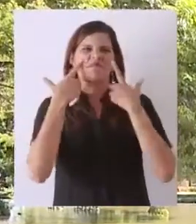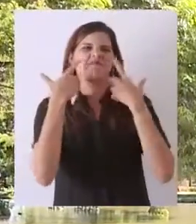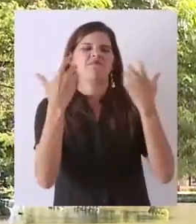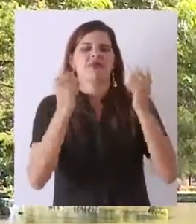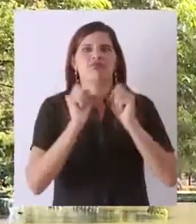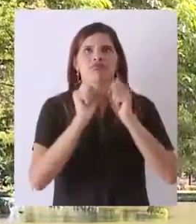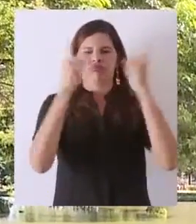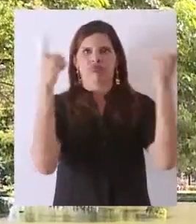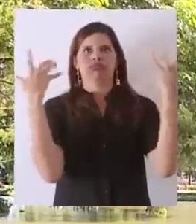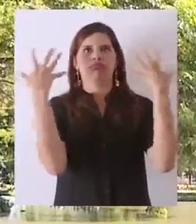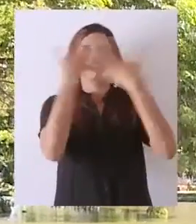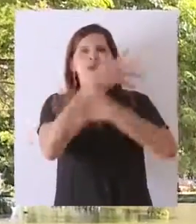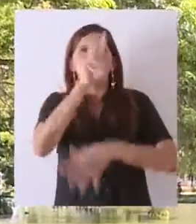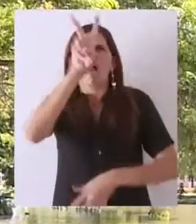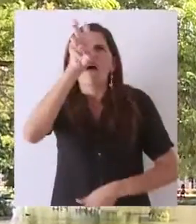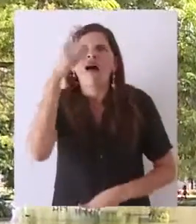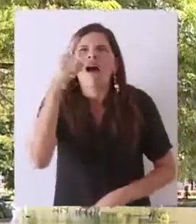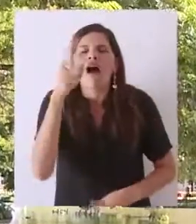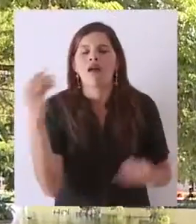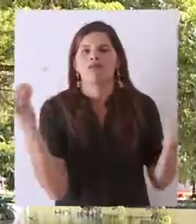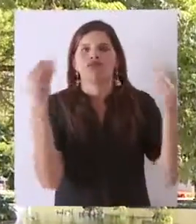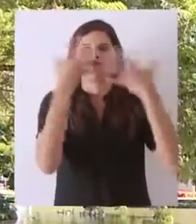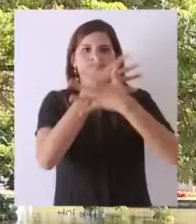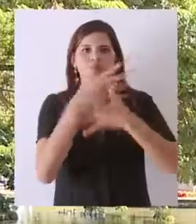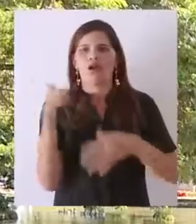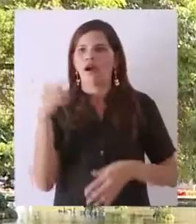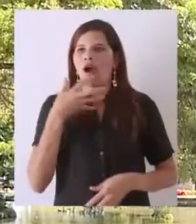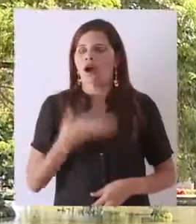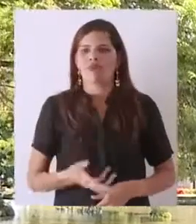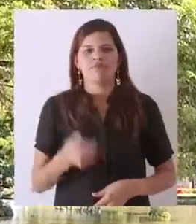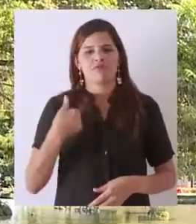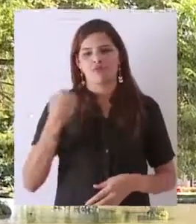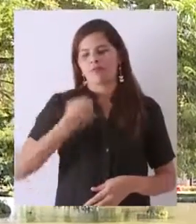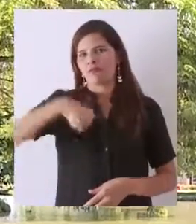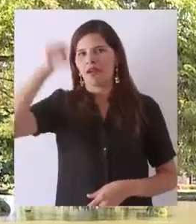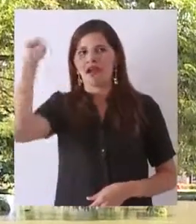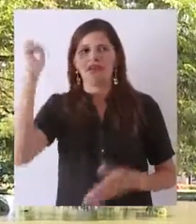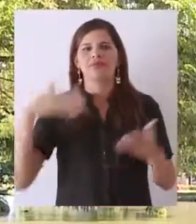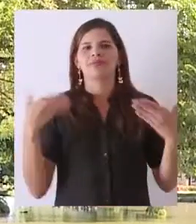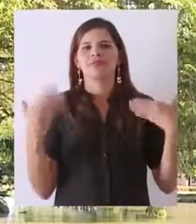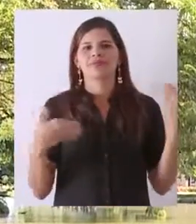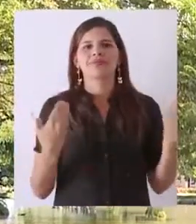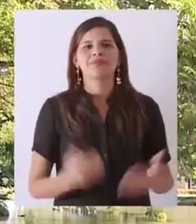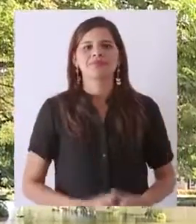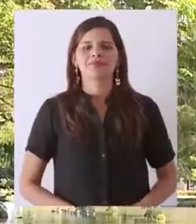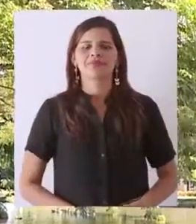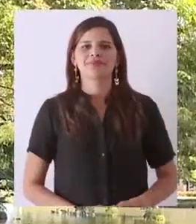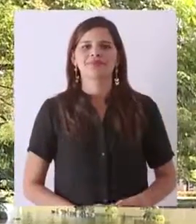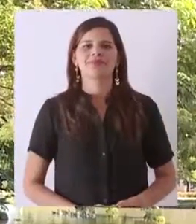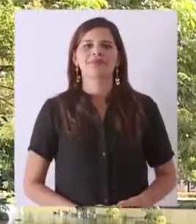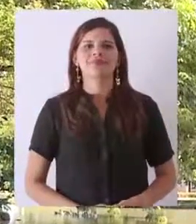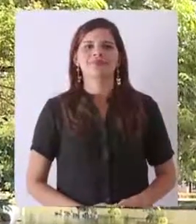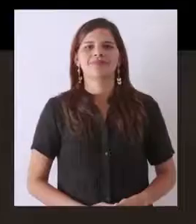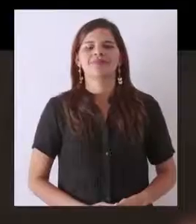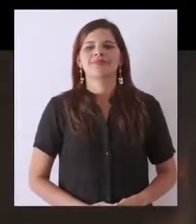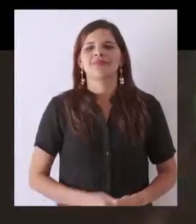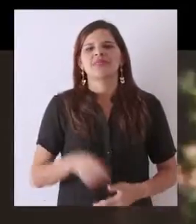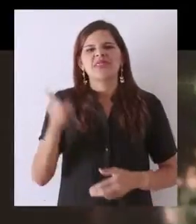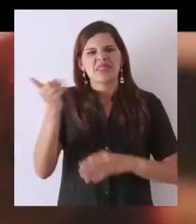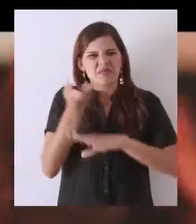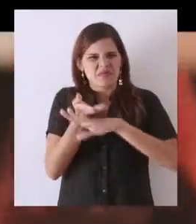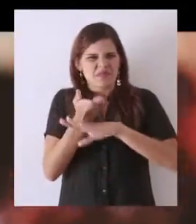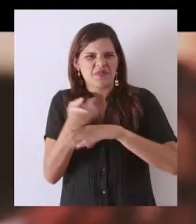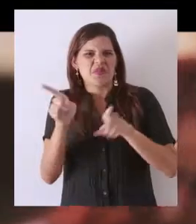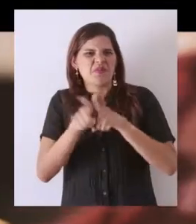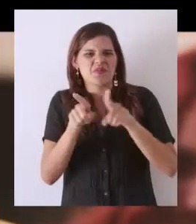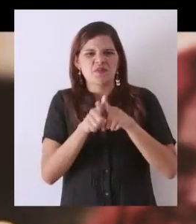mostrarlo de una manera muy lateral y sorpresiva digamos, eso fue lo que nos ayudó prácticamente como a ganar este festival. La